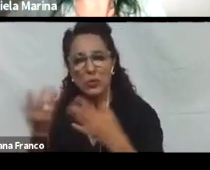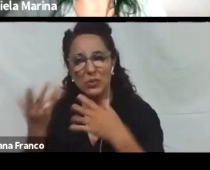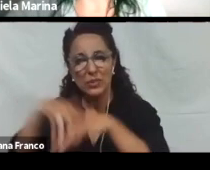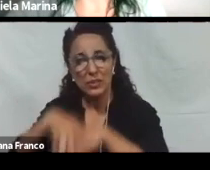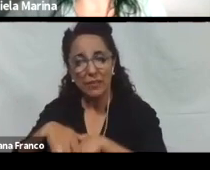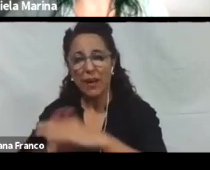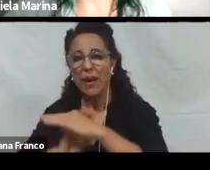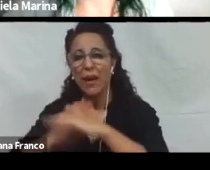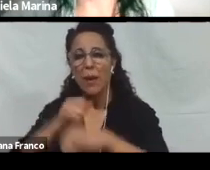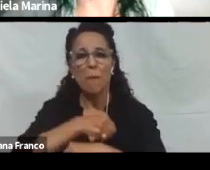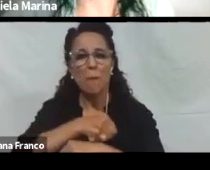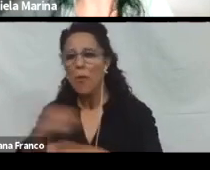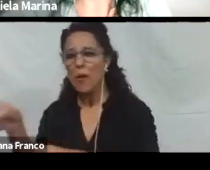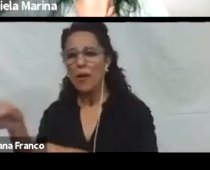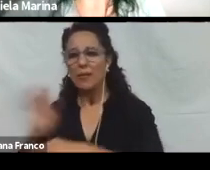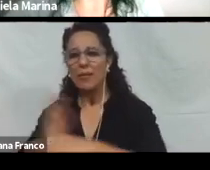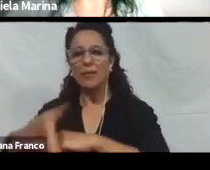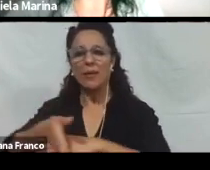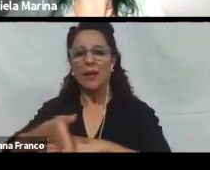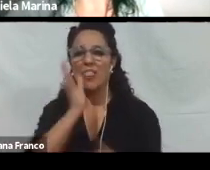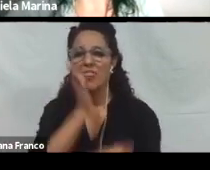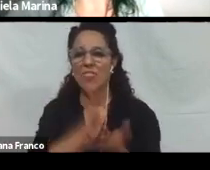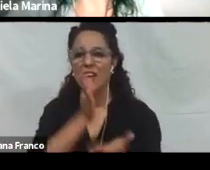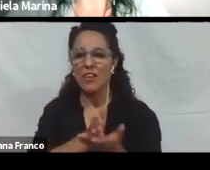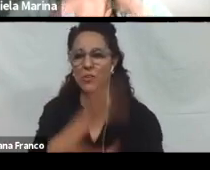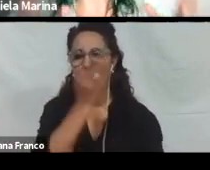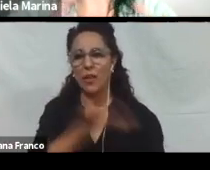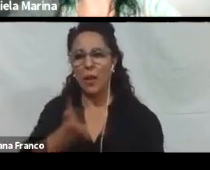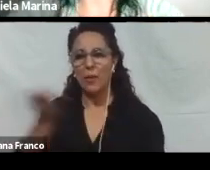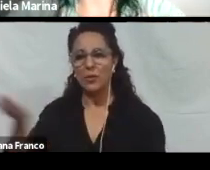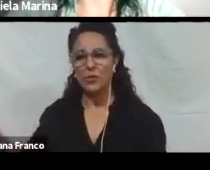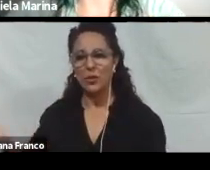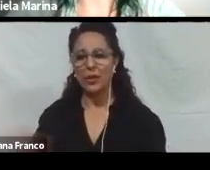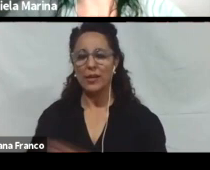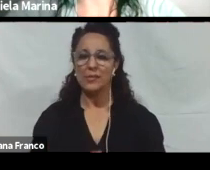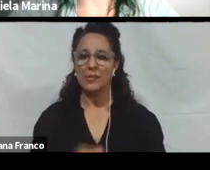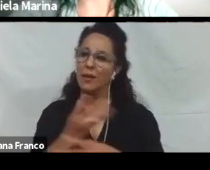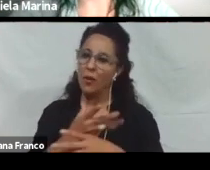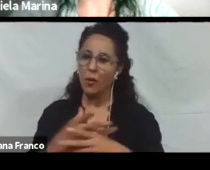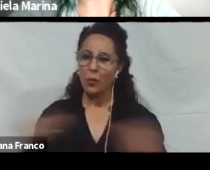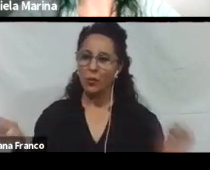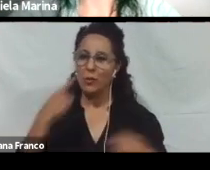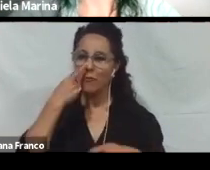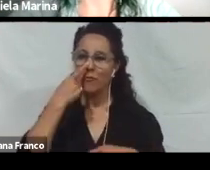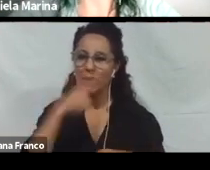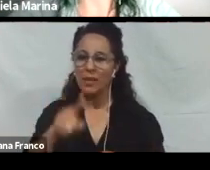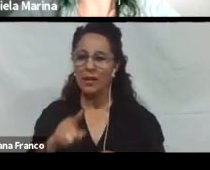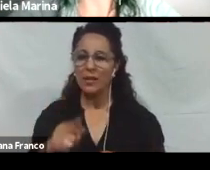derechos. De todas las personas. Así que bueno. Con esta conclusión. Finalizamos la clase de hoy.